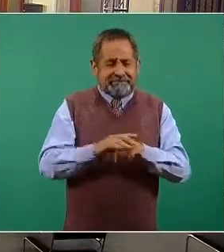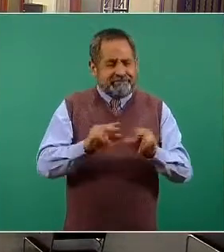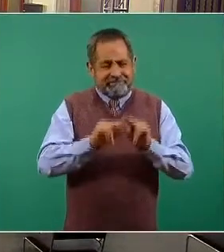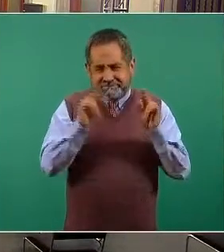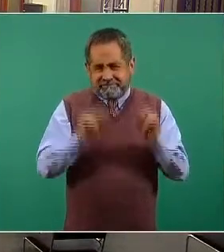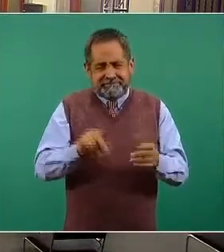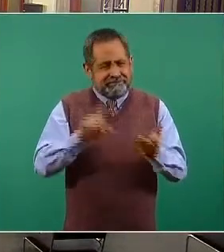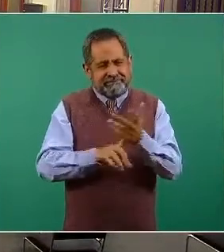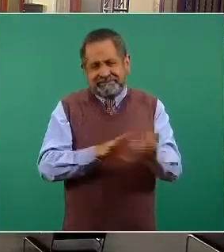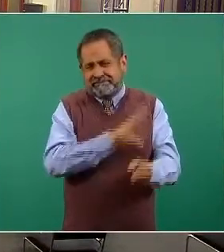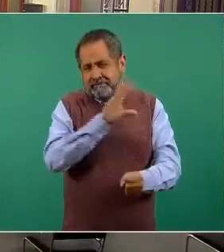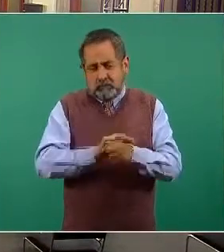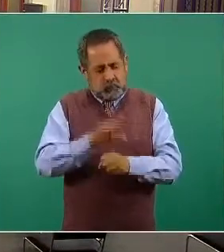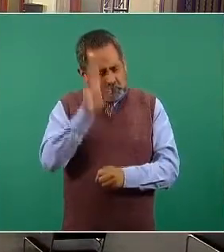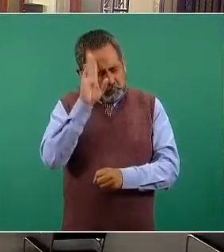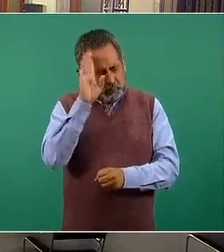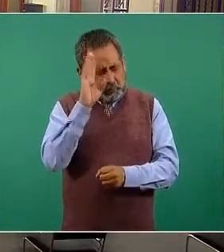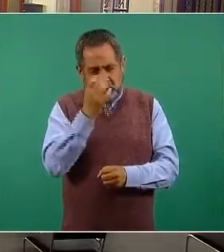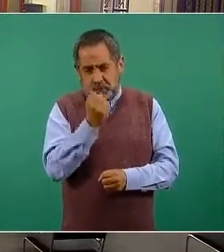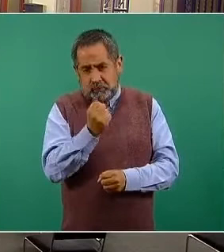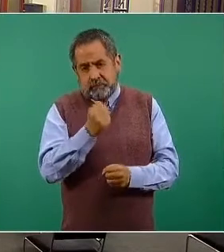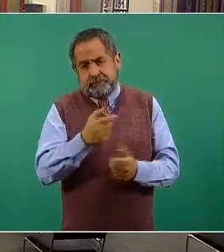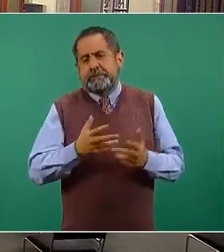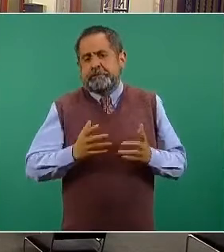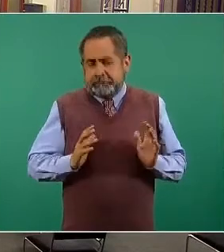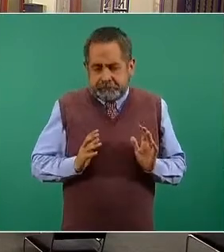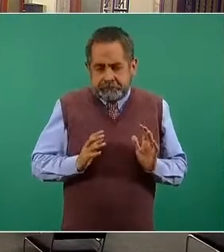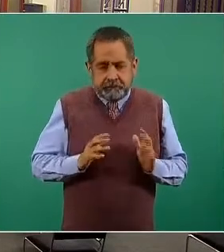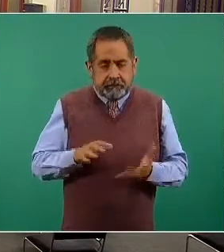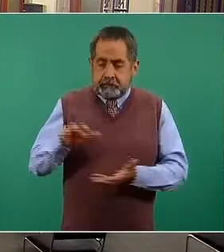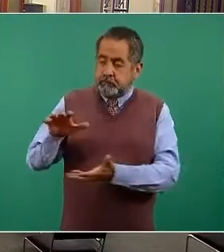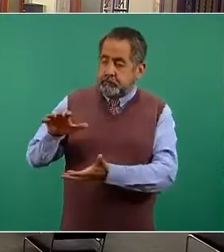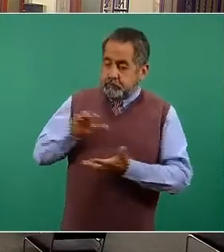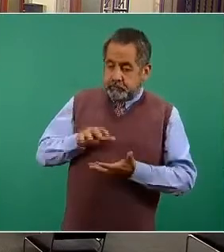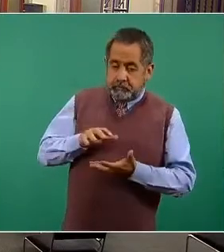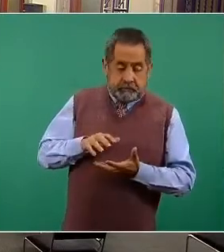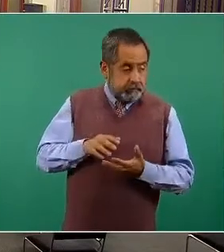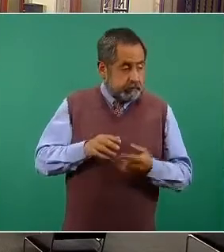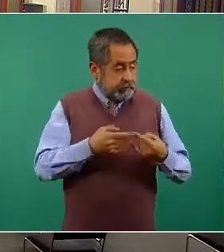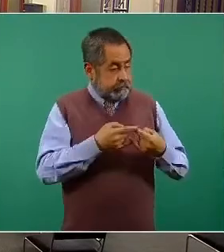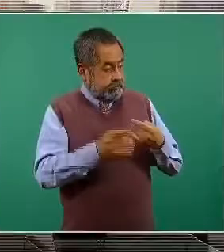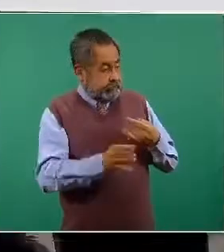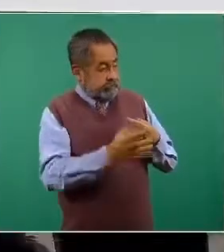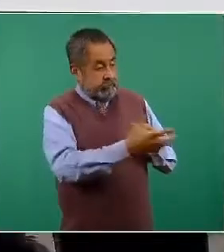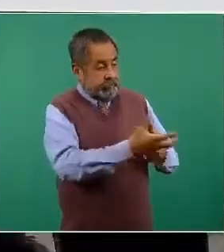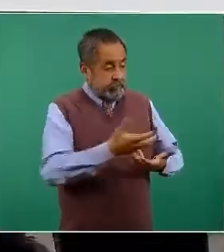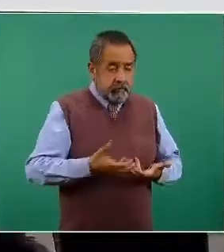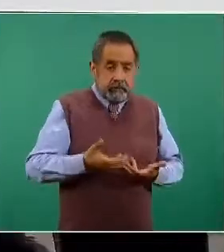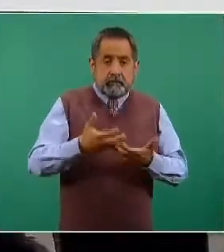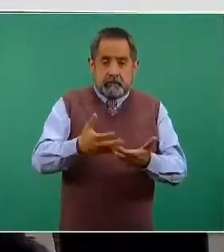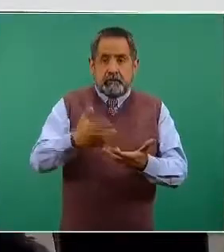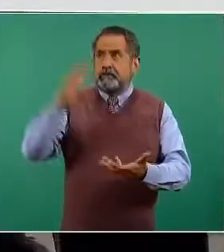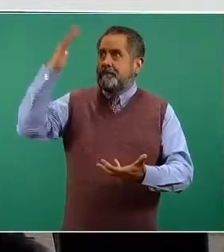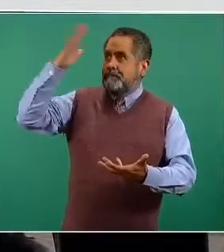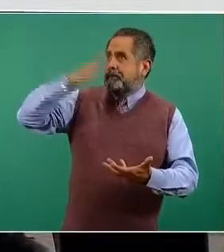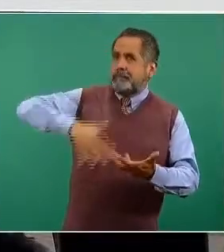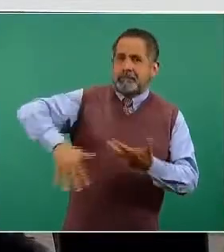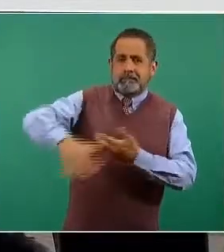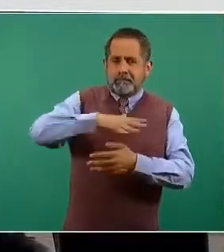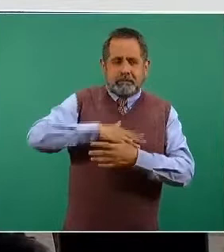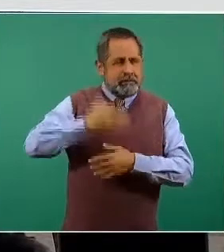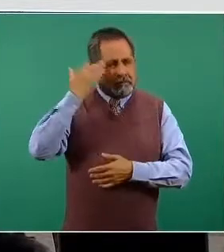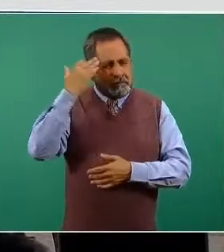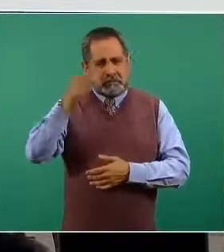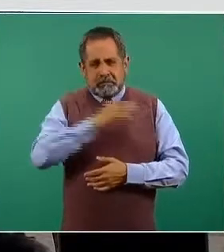de una situación extrema que una vez que salen del ultracongelador a temperatura ambiente en un periodo